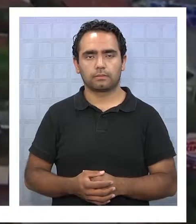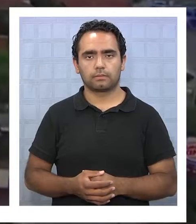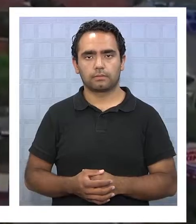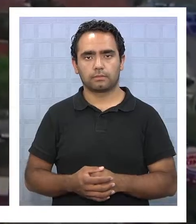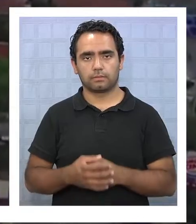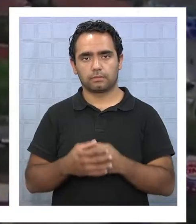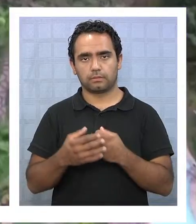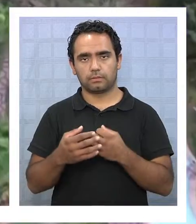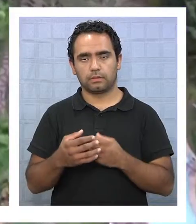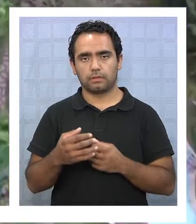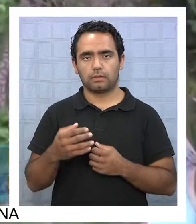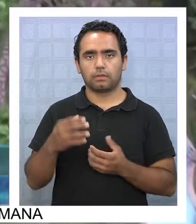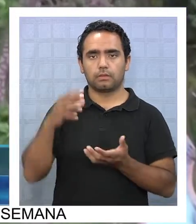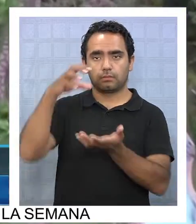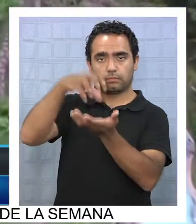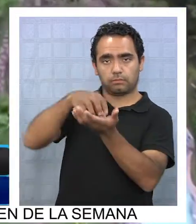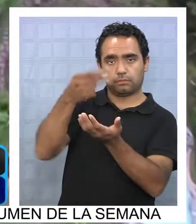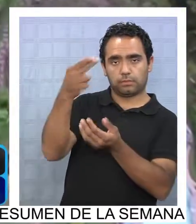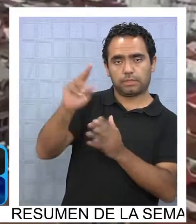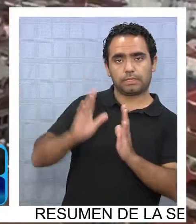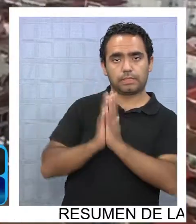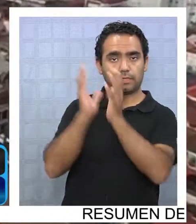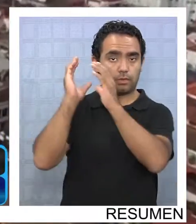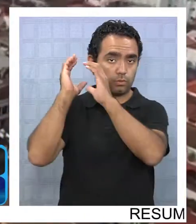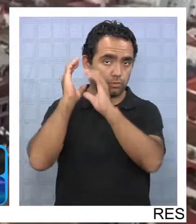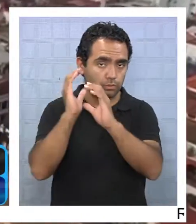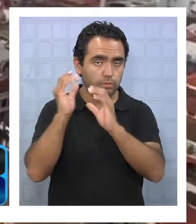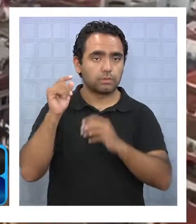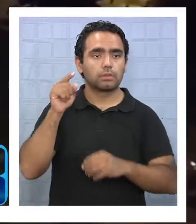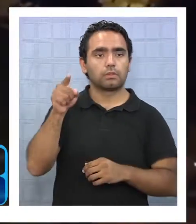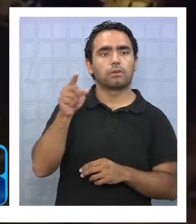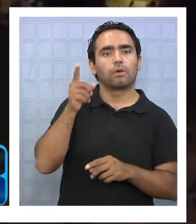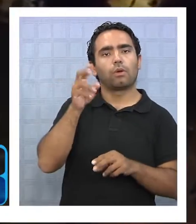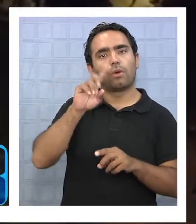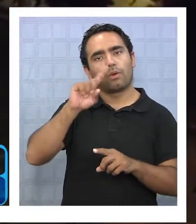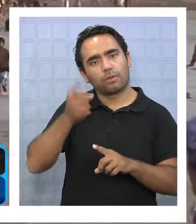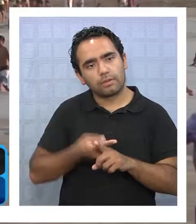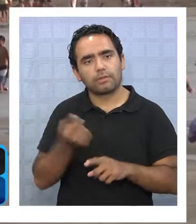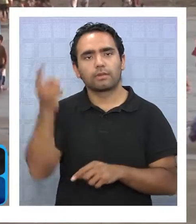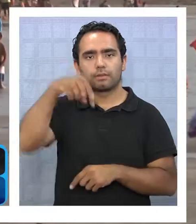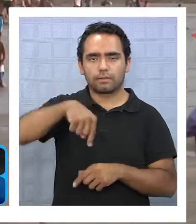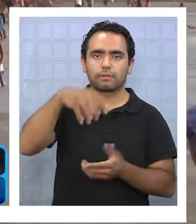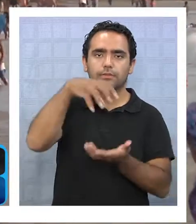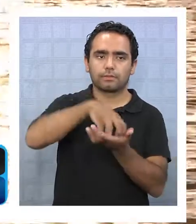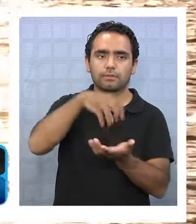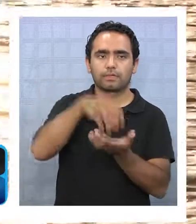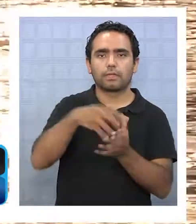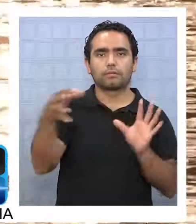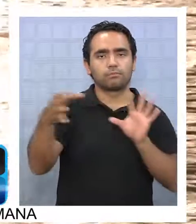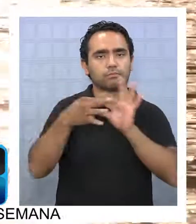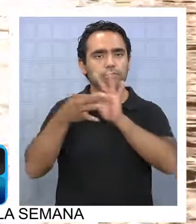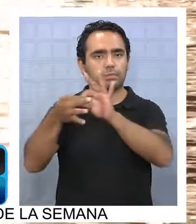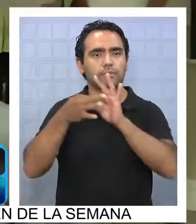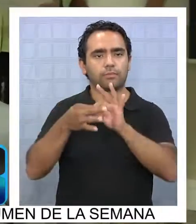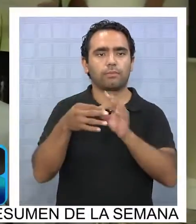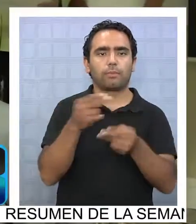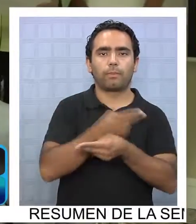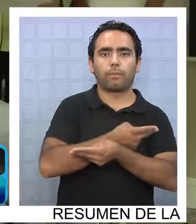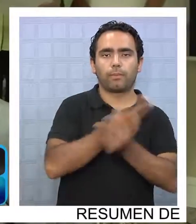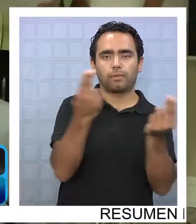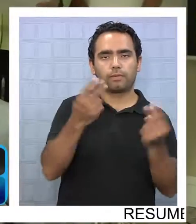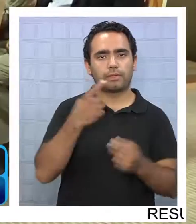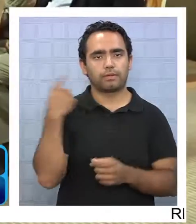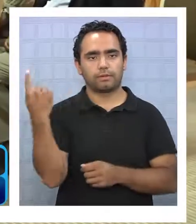La región de Santa Cruz de la Sierra en el Oriente Boliviano llegó una vez más hasta nuestra ciudad a través de una alianza público-privada a